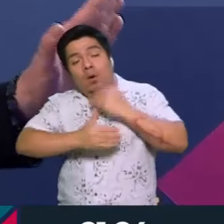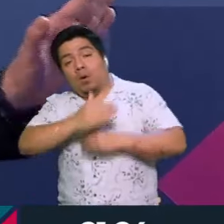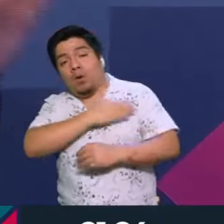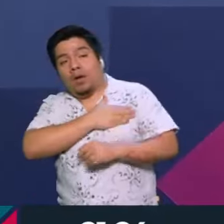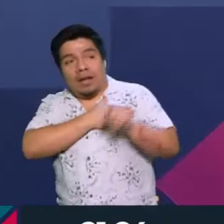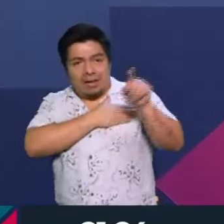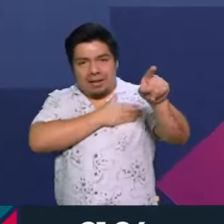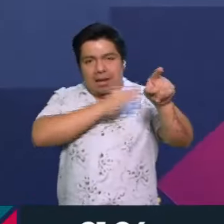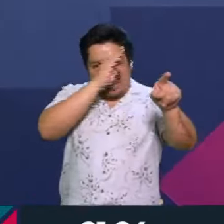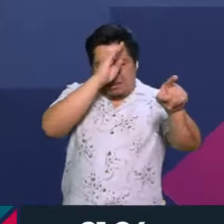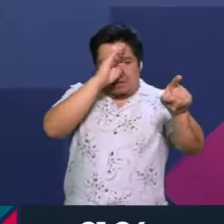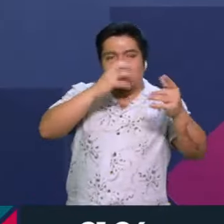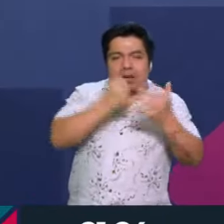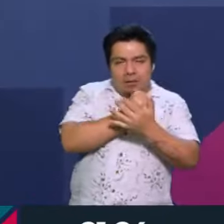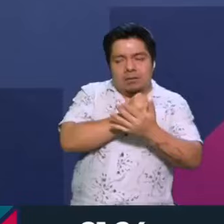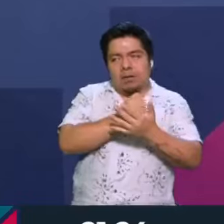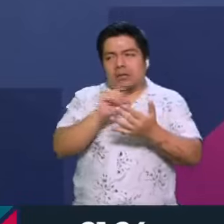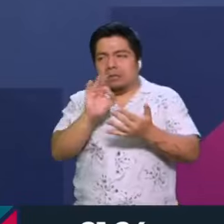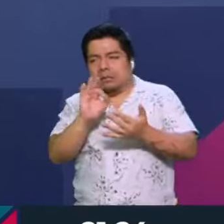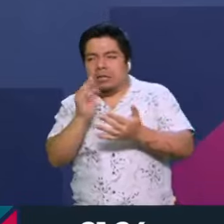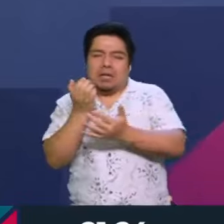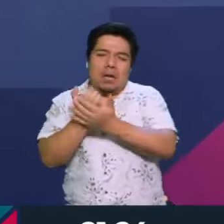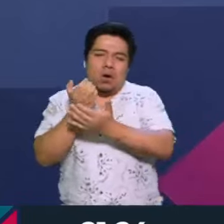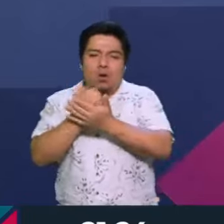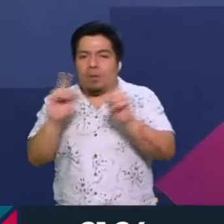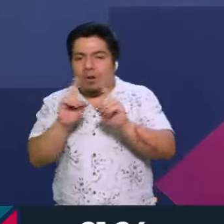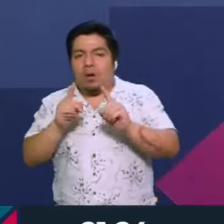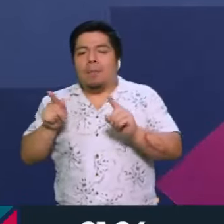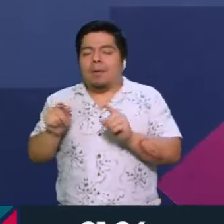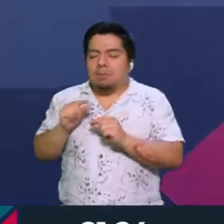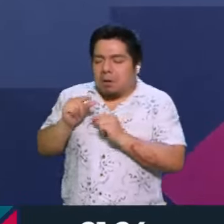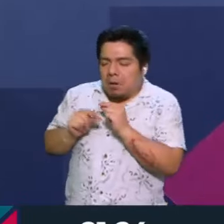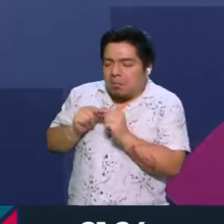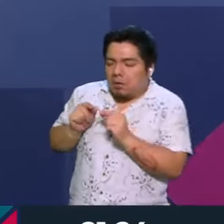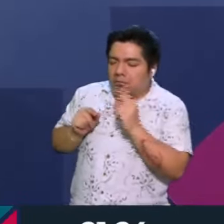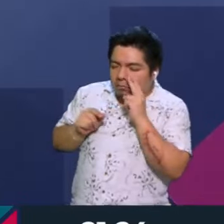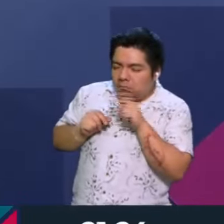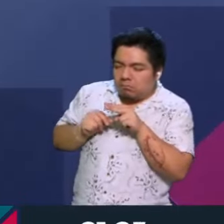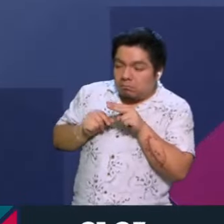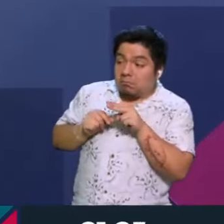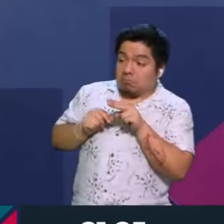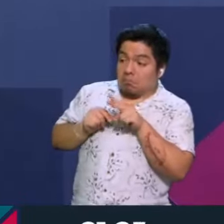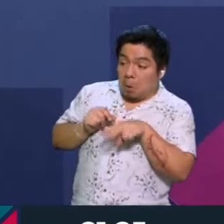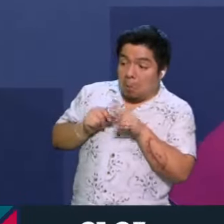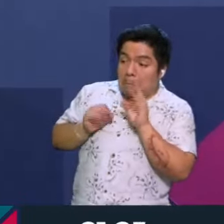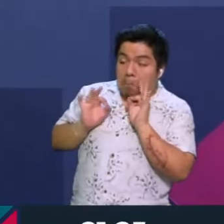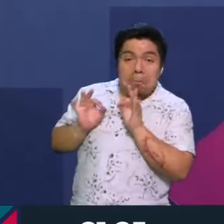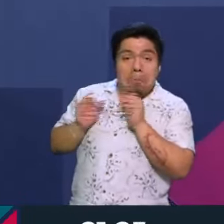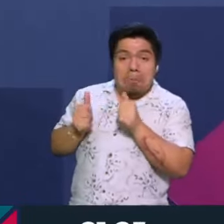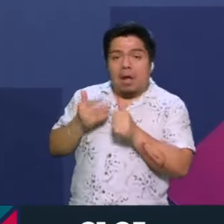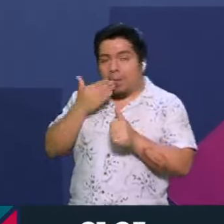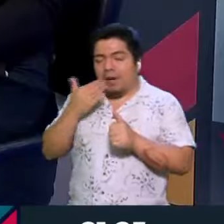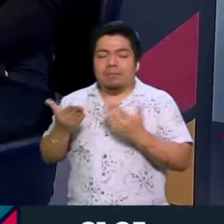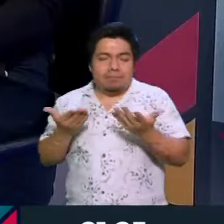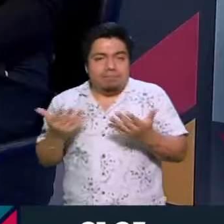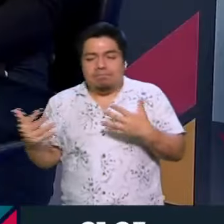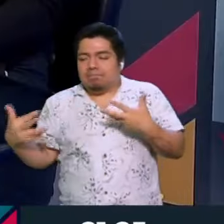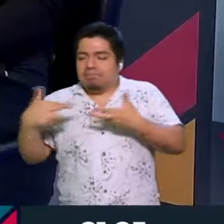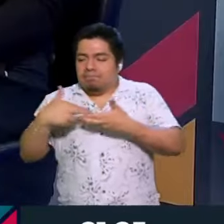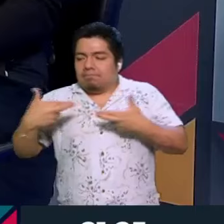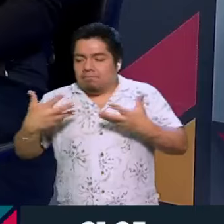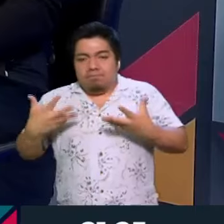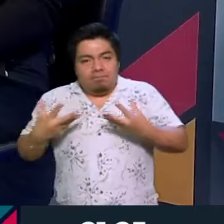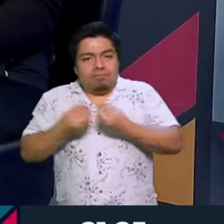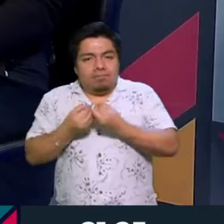código. A lo mejor no es el éxito económico, pero esos valorcitos, así parecen muy chiquitos, pero juegan a la hora de las relaciones.